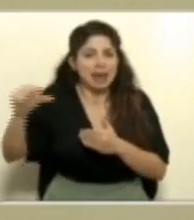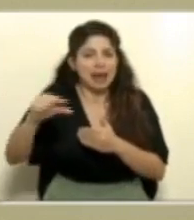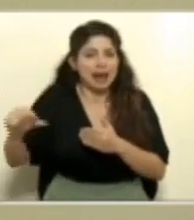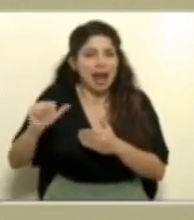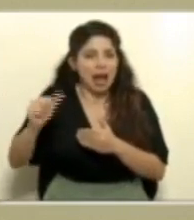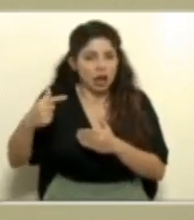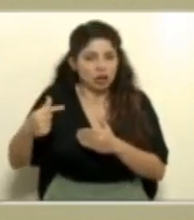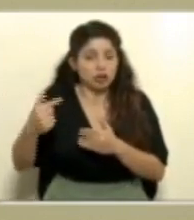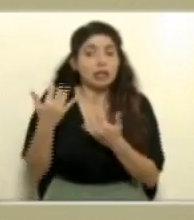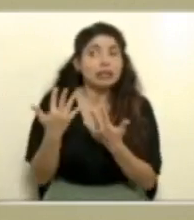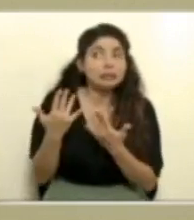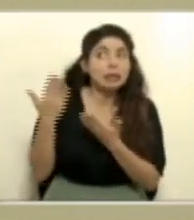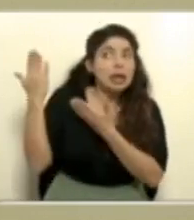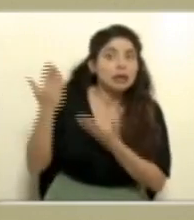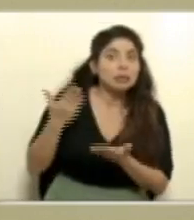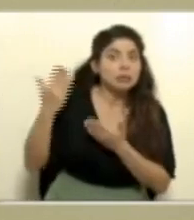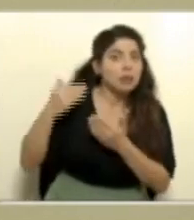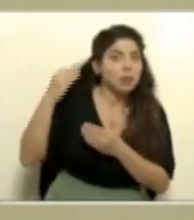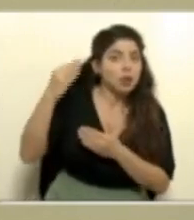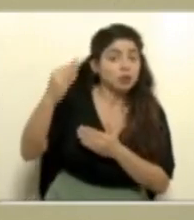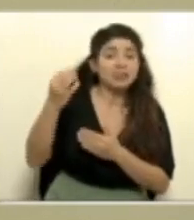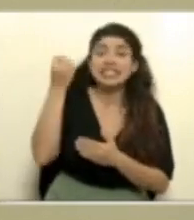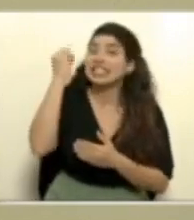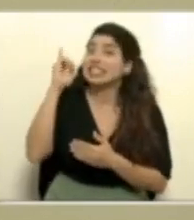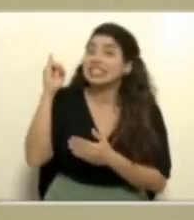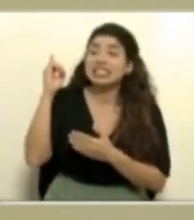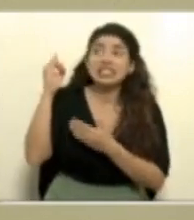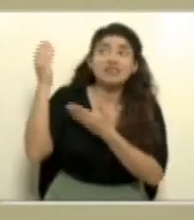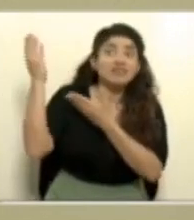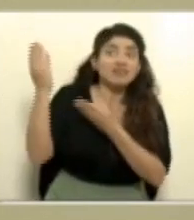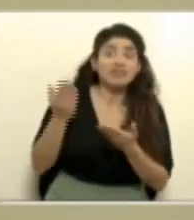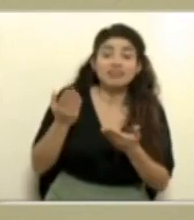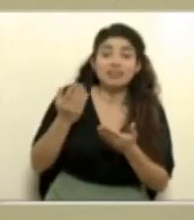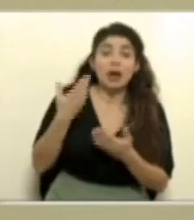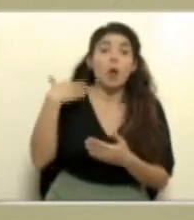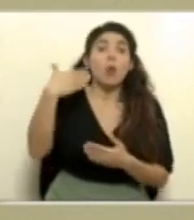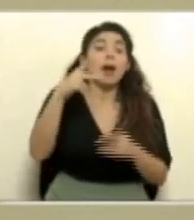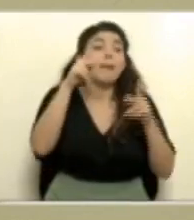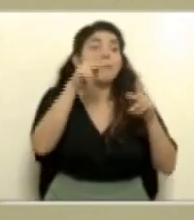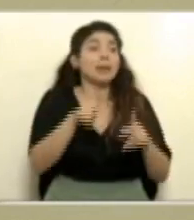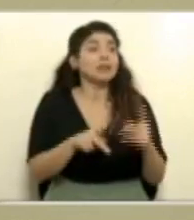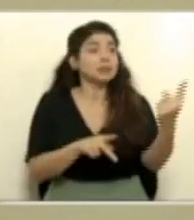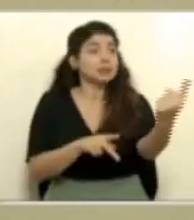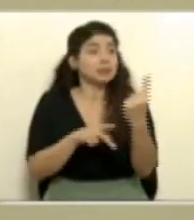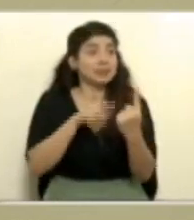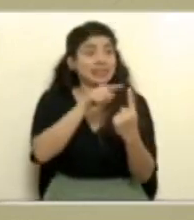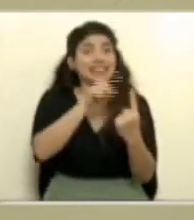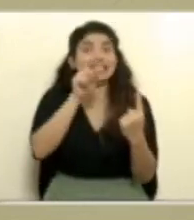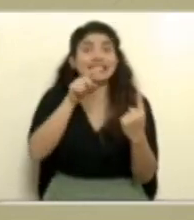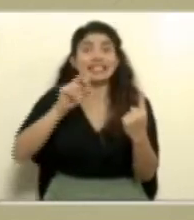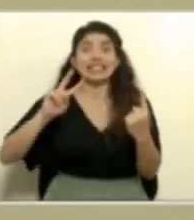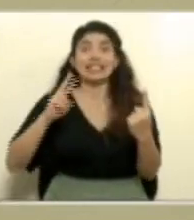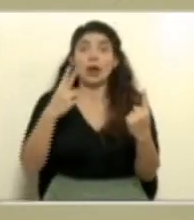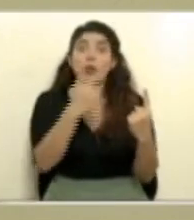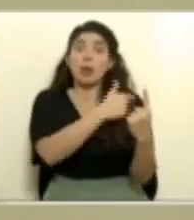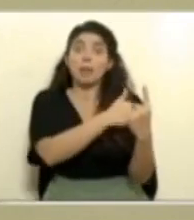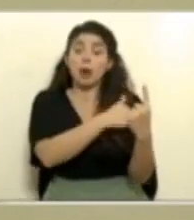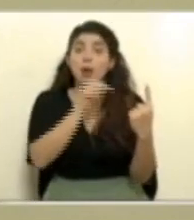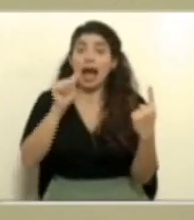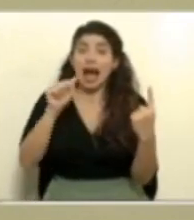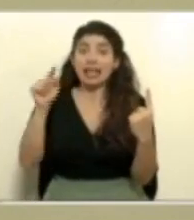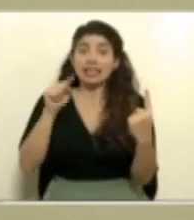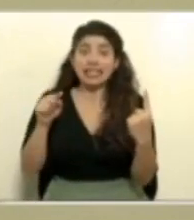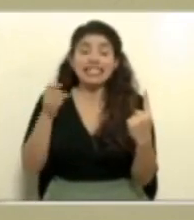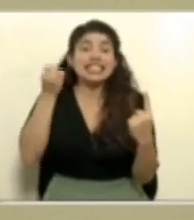nuevos arribos de AstraZeneca. Pero en caso de que no hubiera en el momento que a la persona le corresponda la segunda dosis que hubiera sido con